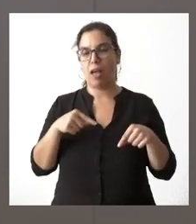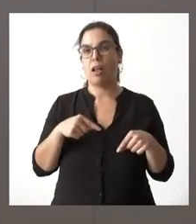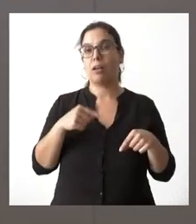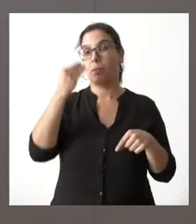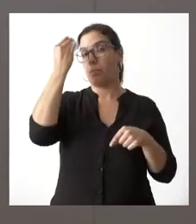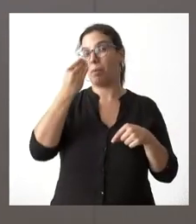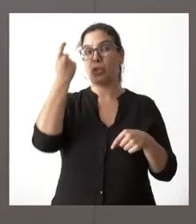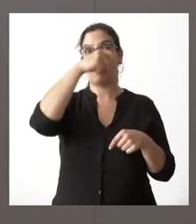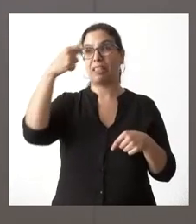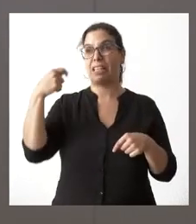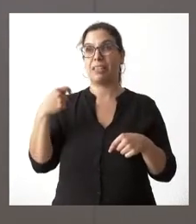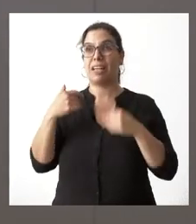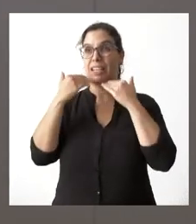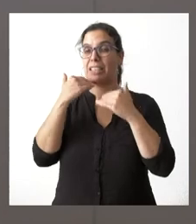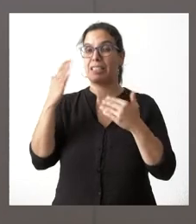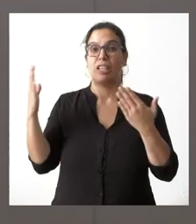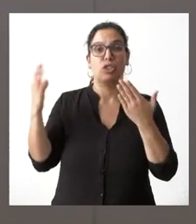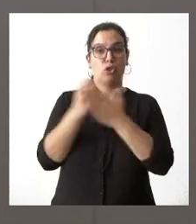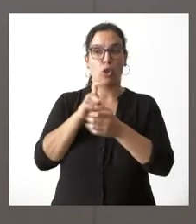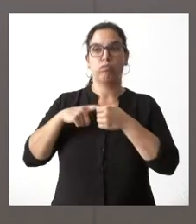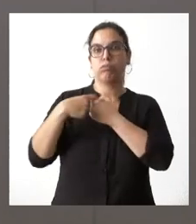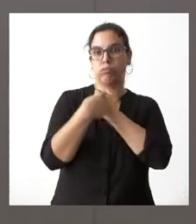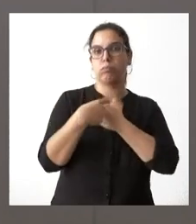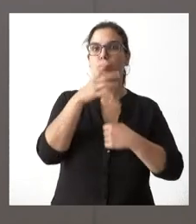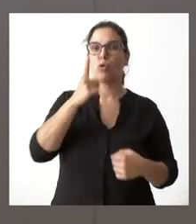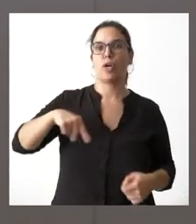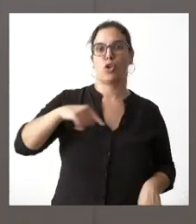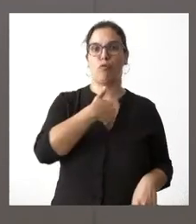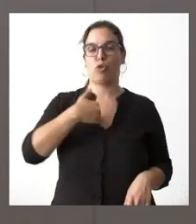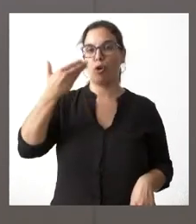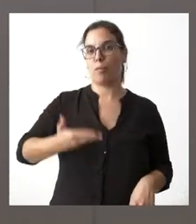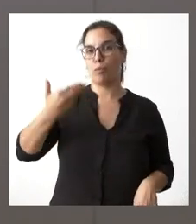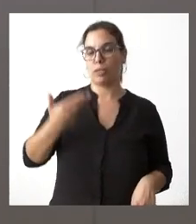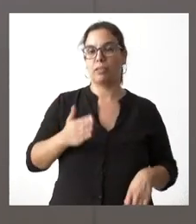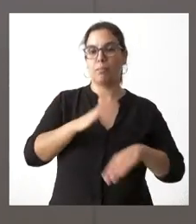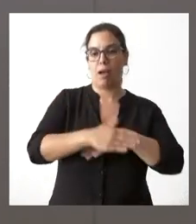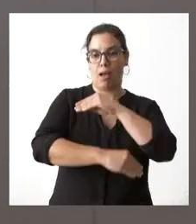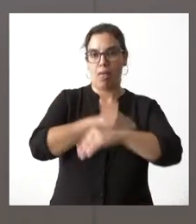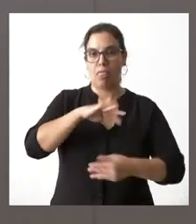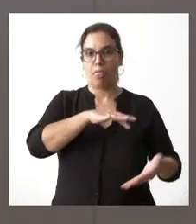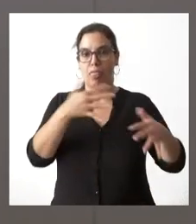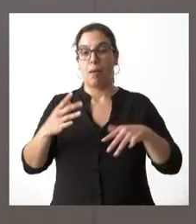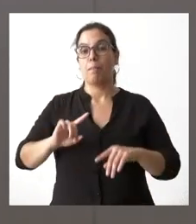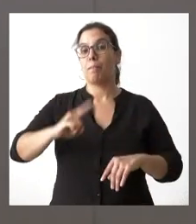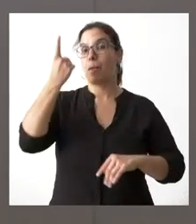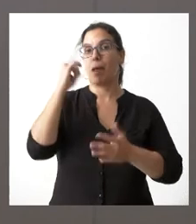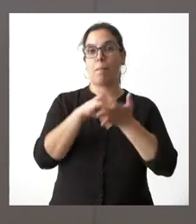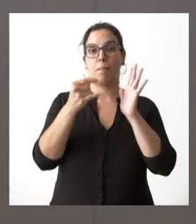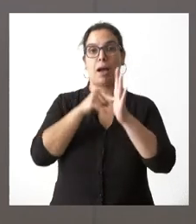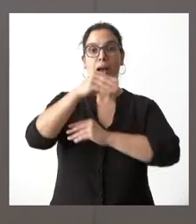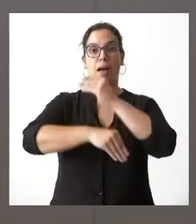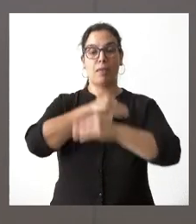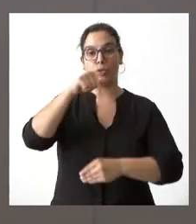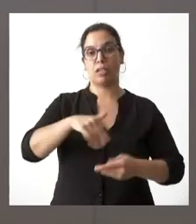todos los presidentes de diputaciones provinciales me parece que tiene un papel importante a jugar en ese plan de tierra de campos es el primer plan que hacemos en nuestra comunidad